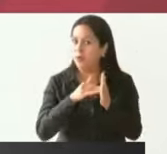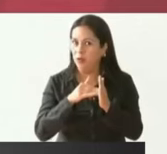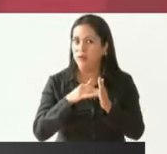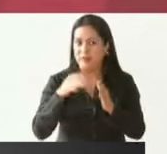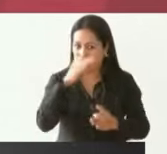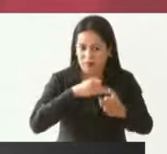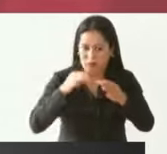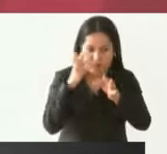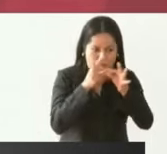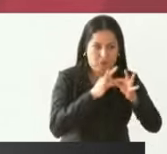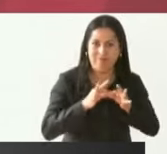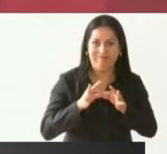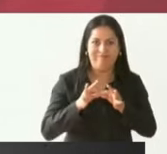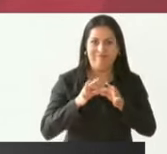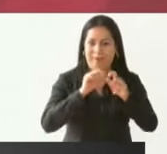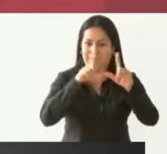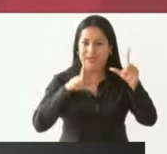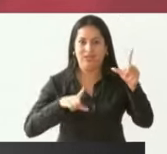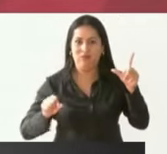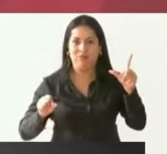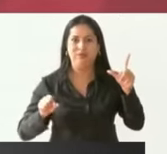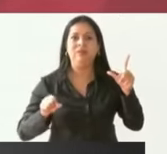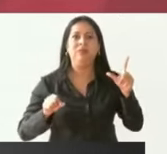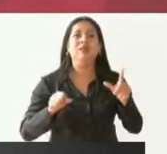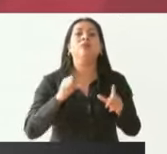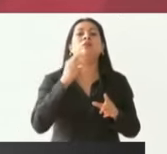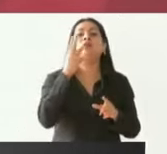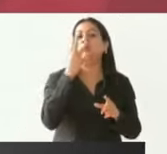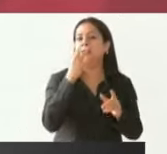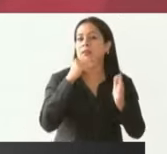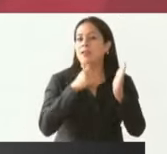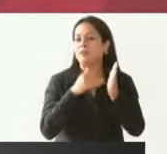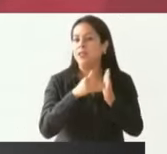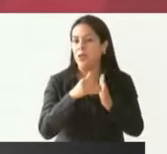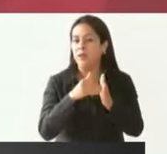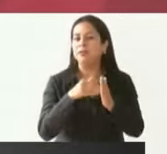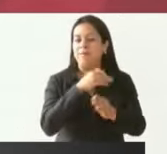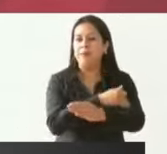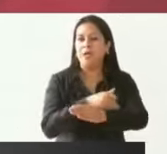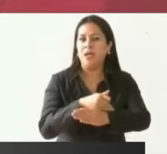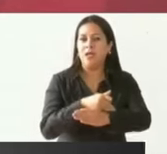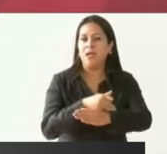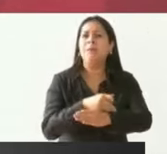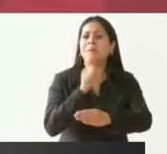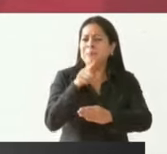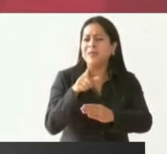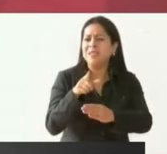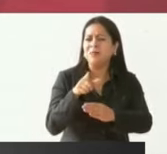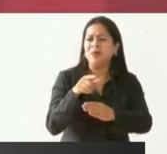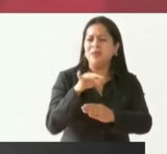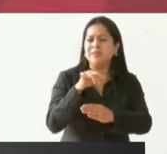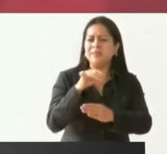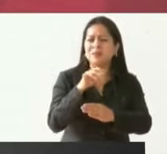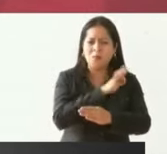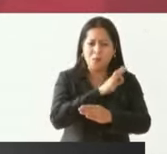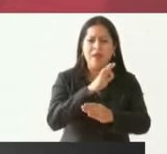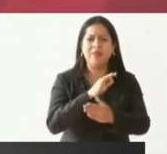somos en México, y los otros 3 millones de familias, también se beneficia.